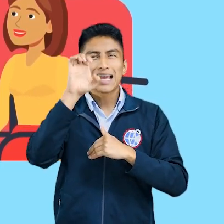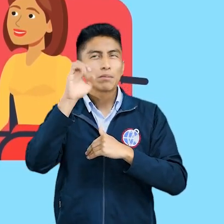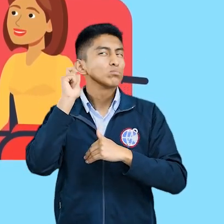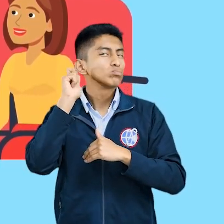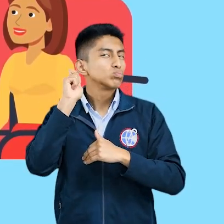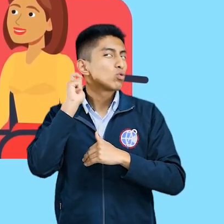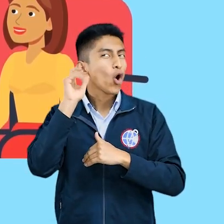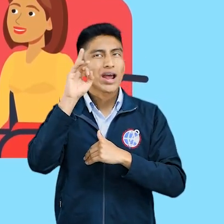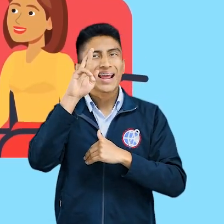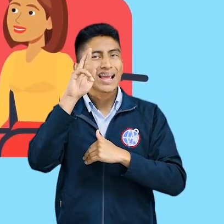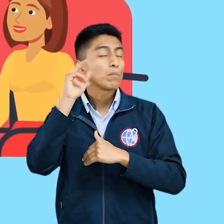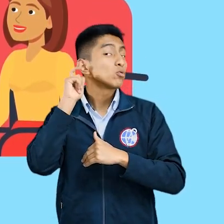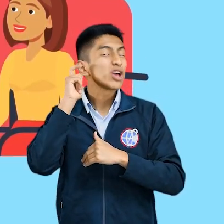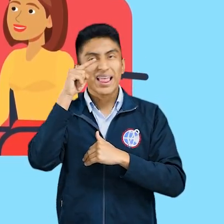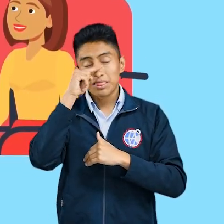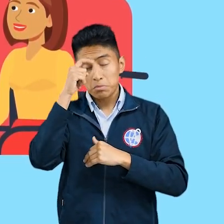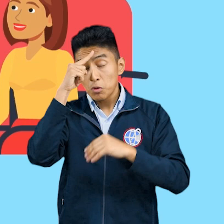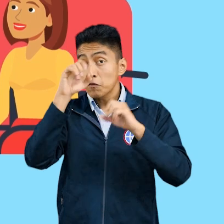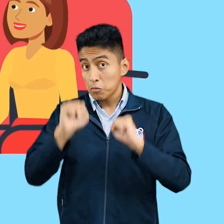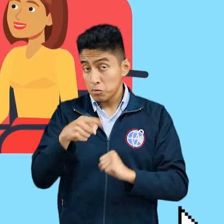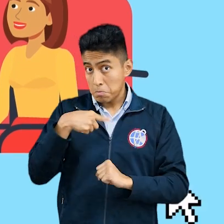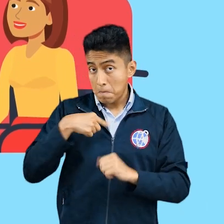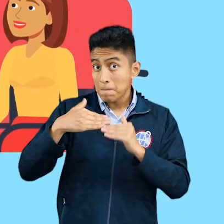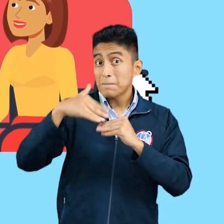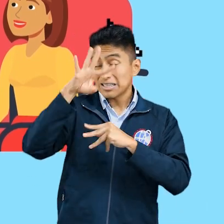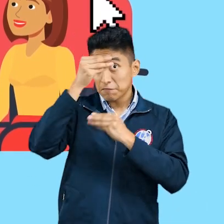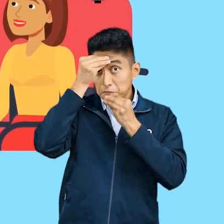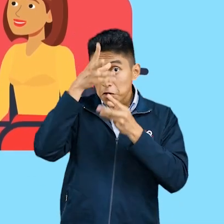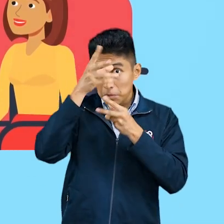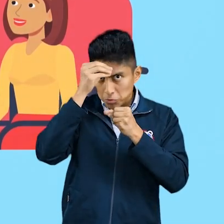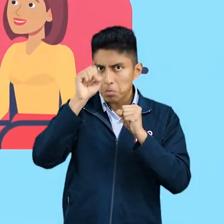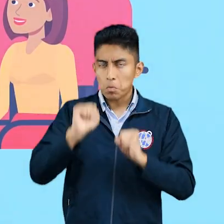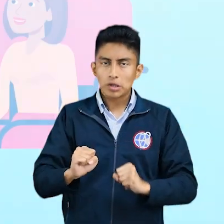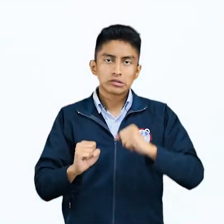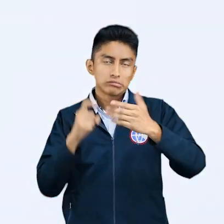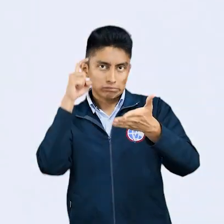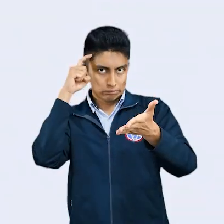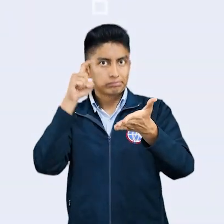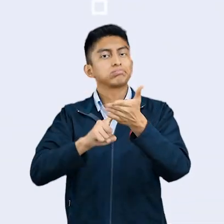.rg.gt, en donde podrás informarte.